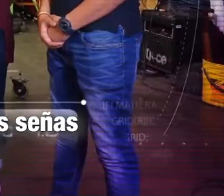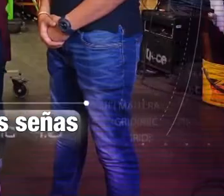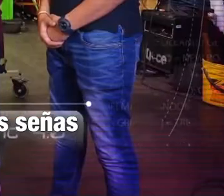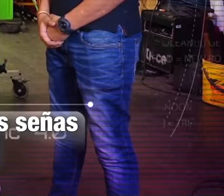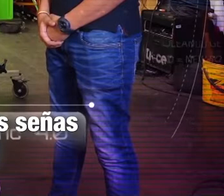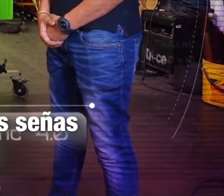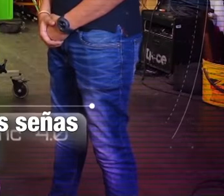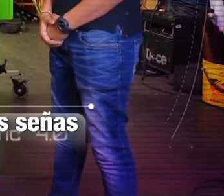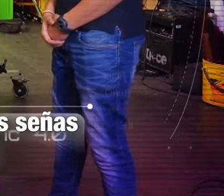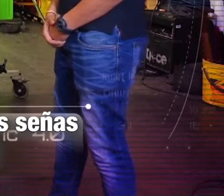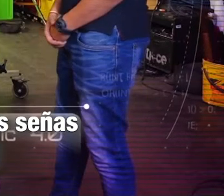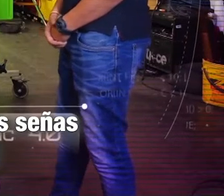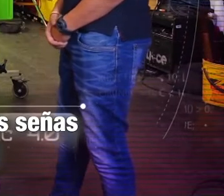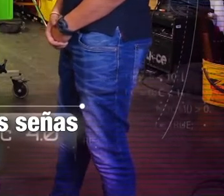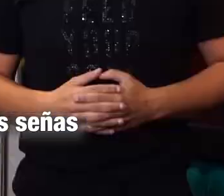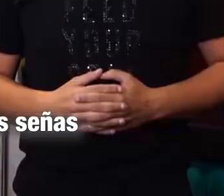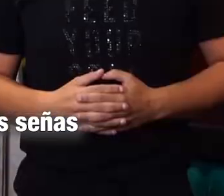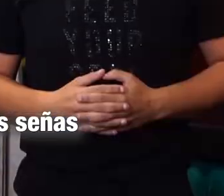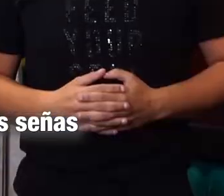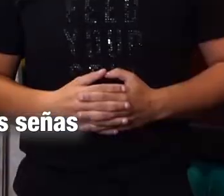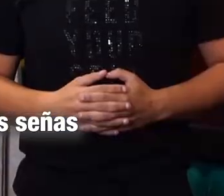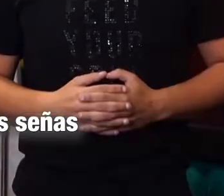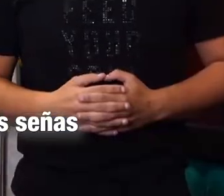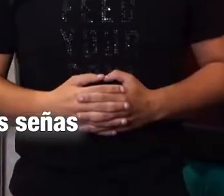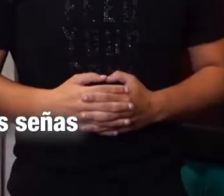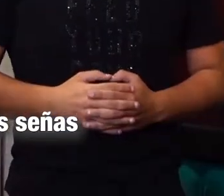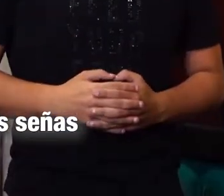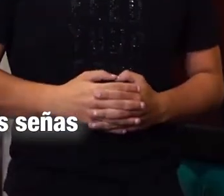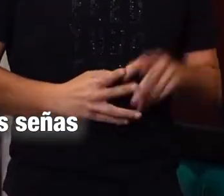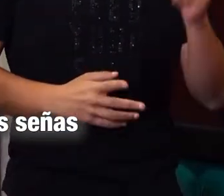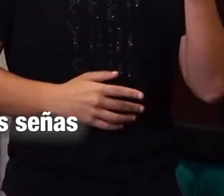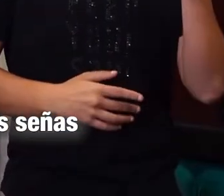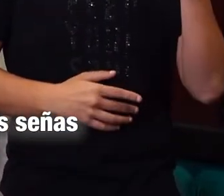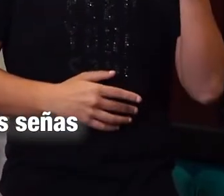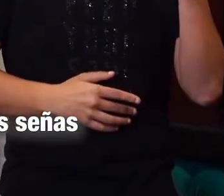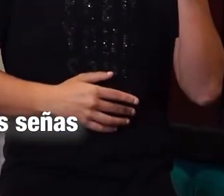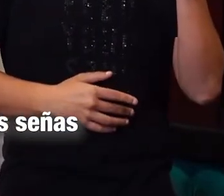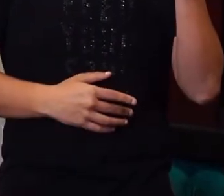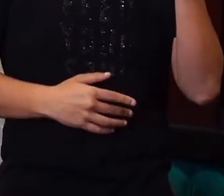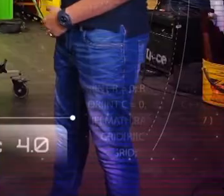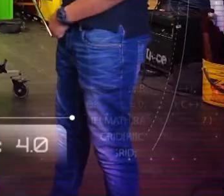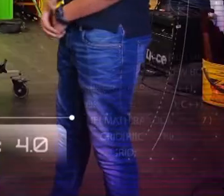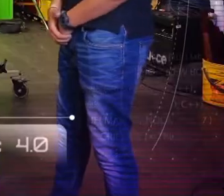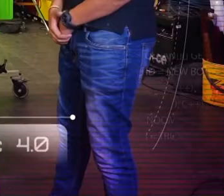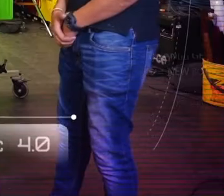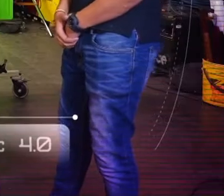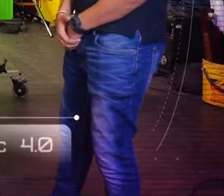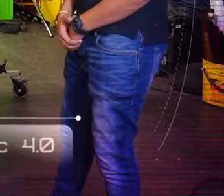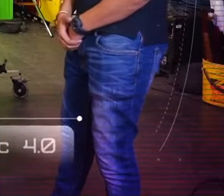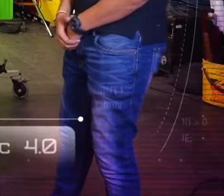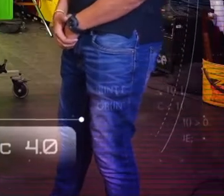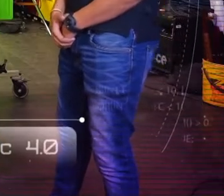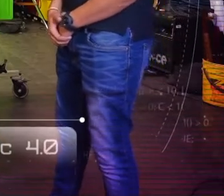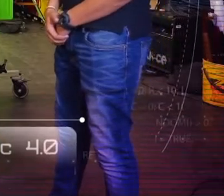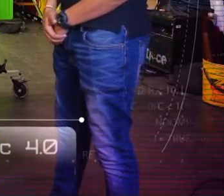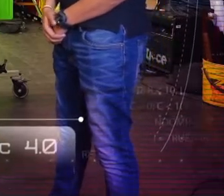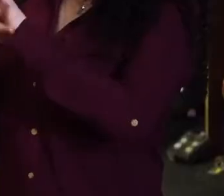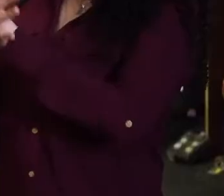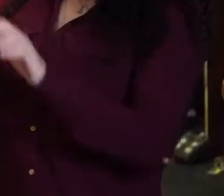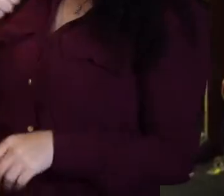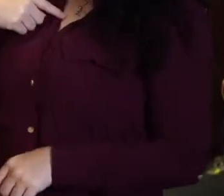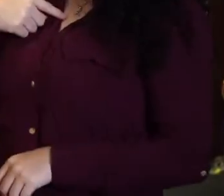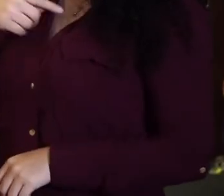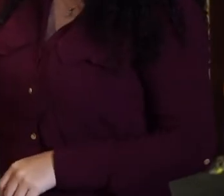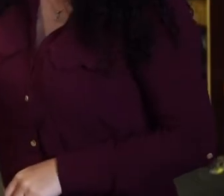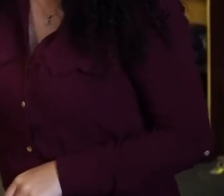¿será que me pueden enseñar algunas señas para poder entendernos mucho mejor? Bueno, Simón,